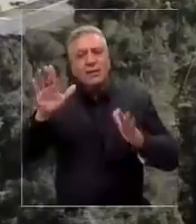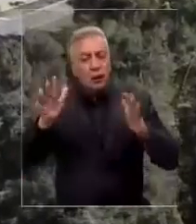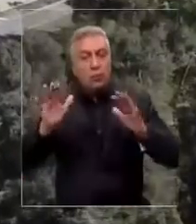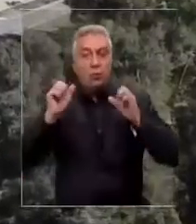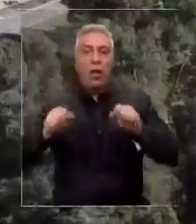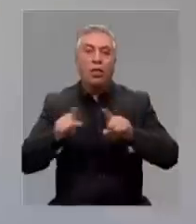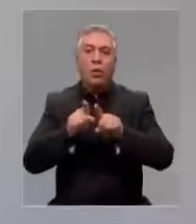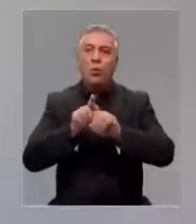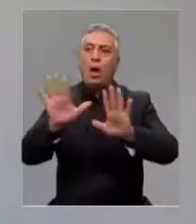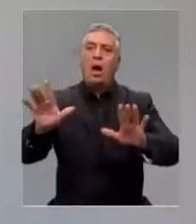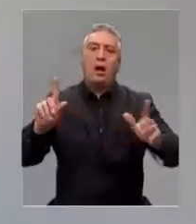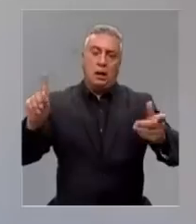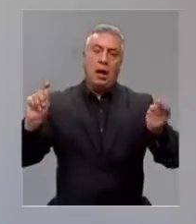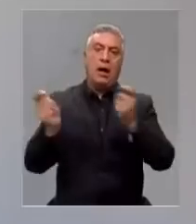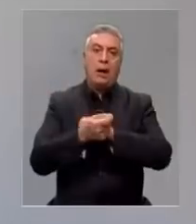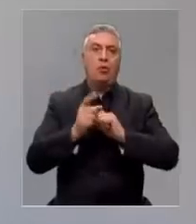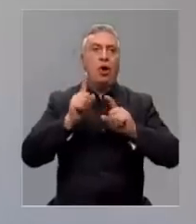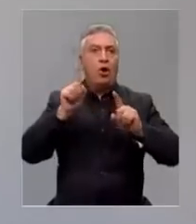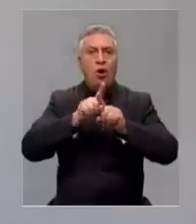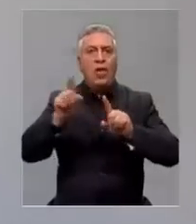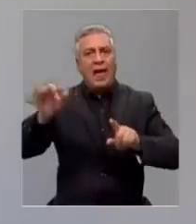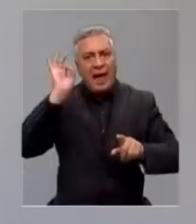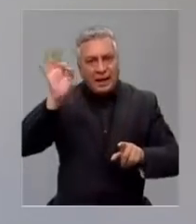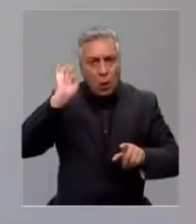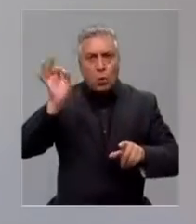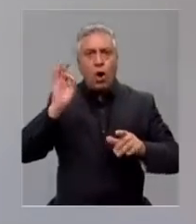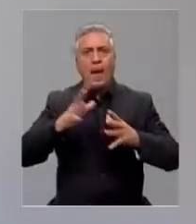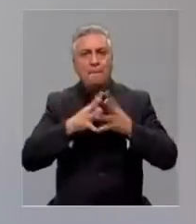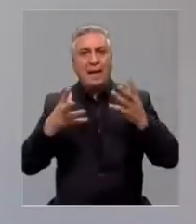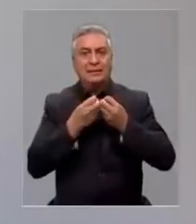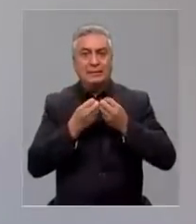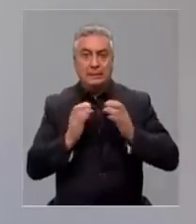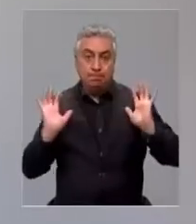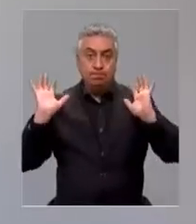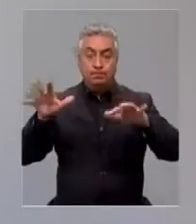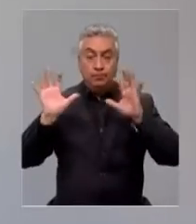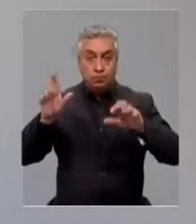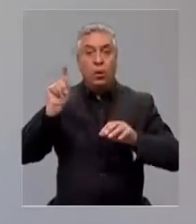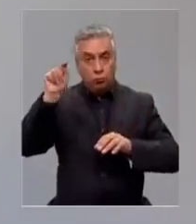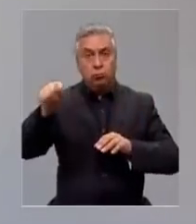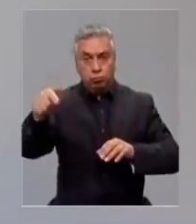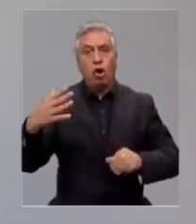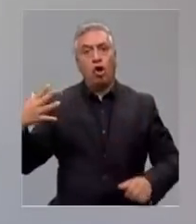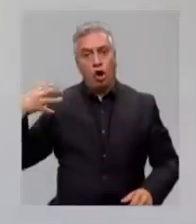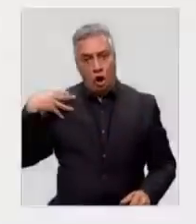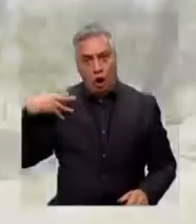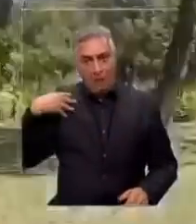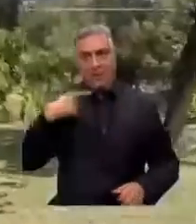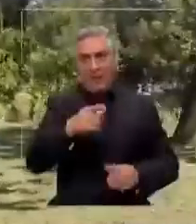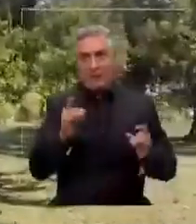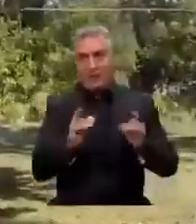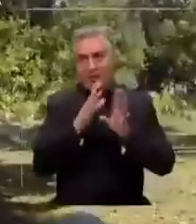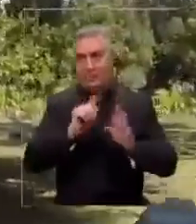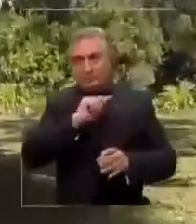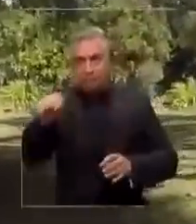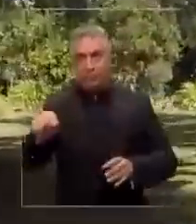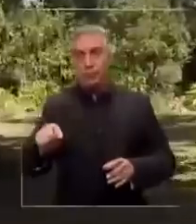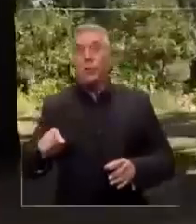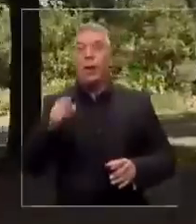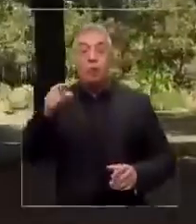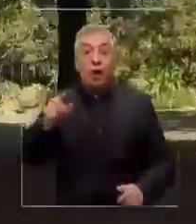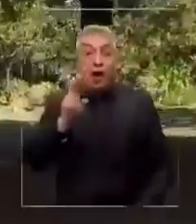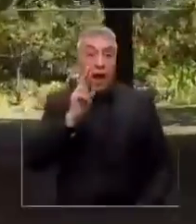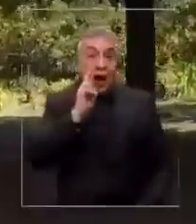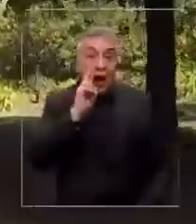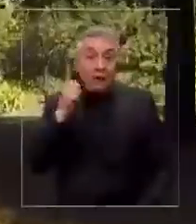dejarse para algunos eventos o reuniones más masivas que pudiera tener el comandante en jefe. Pero eso a partir de